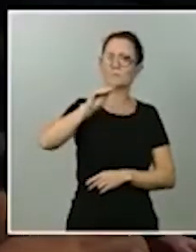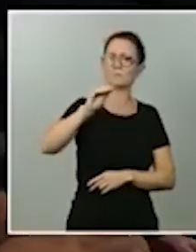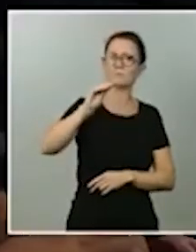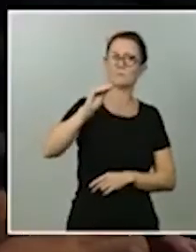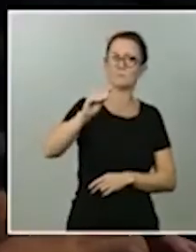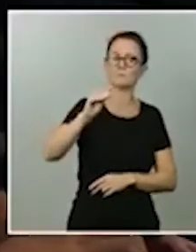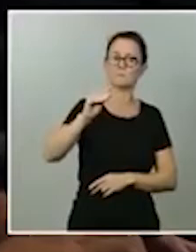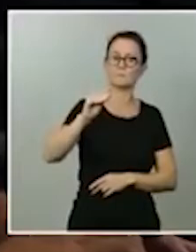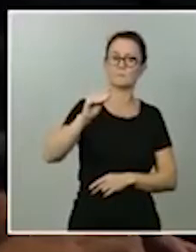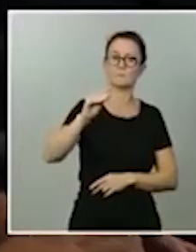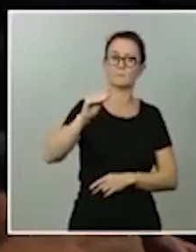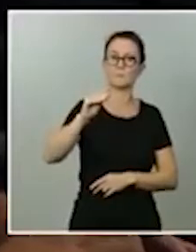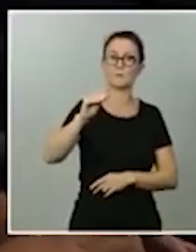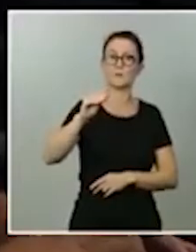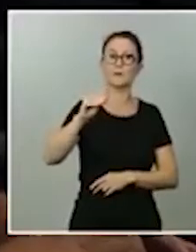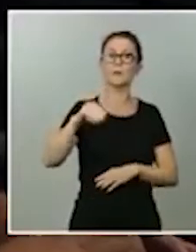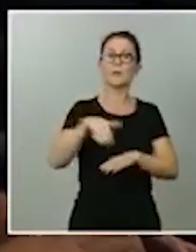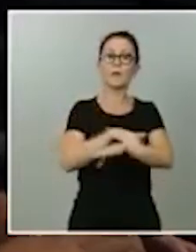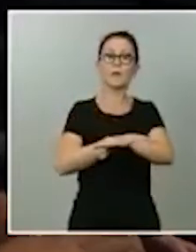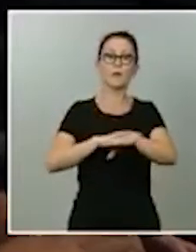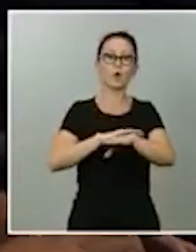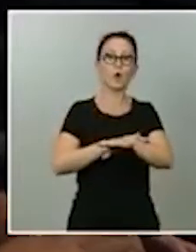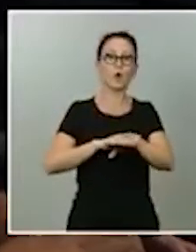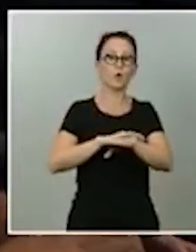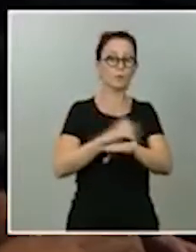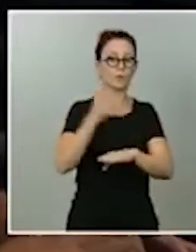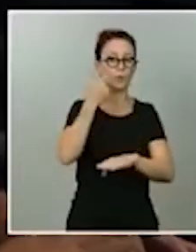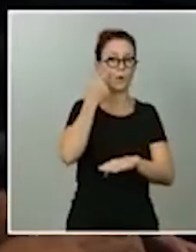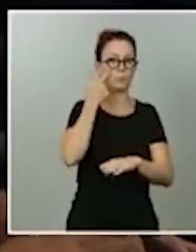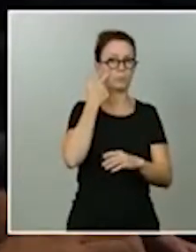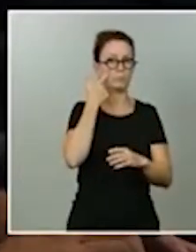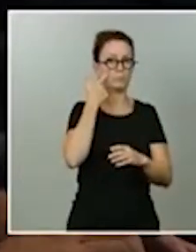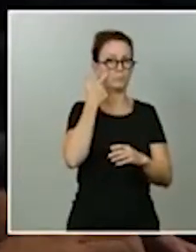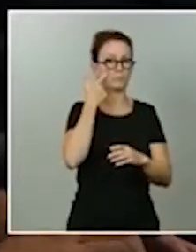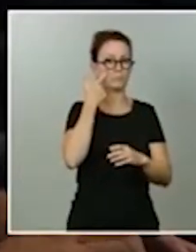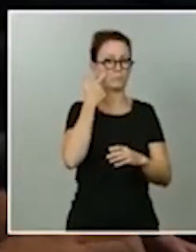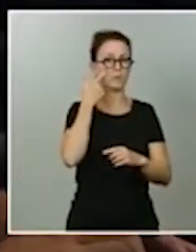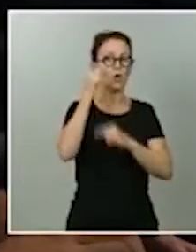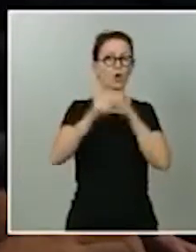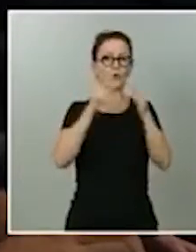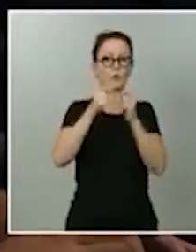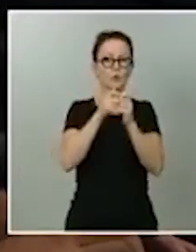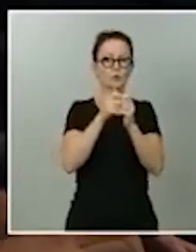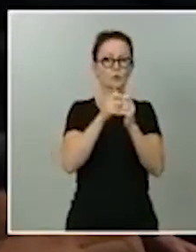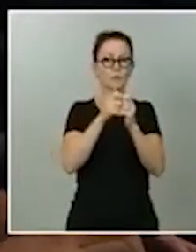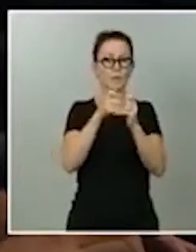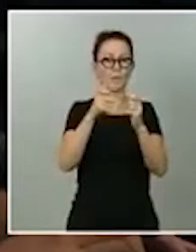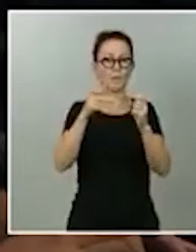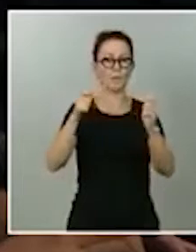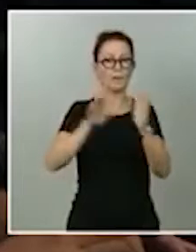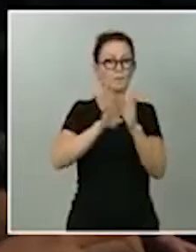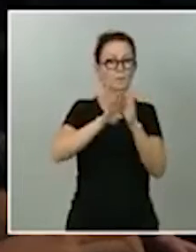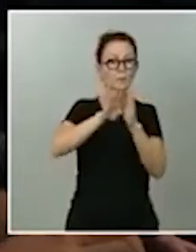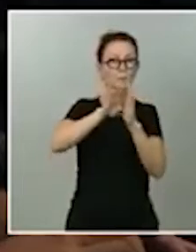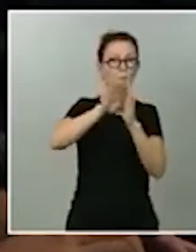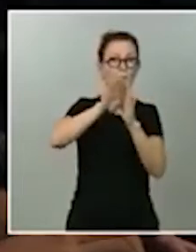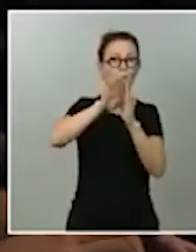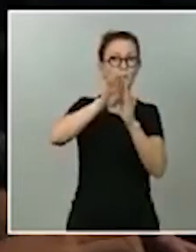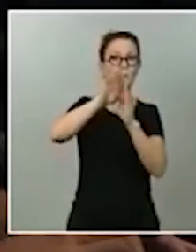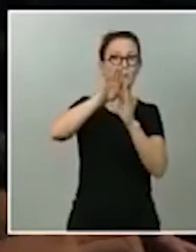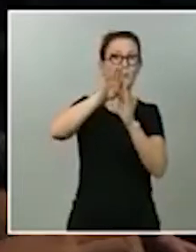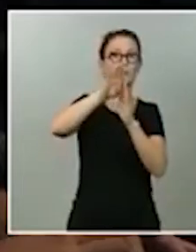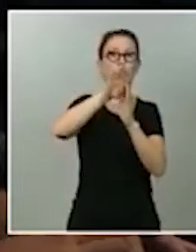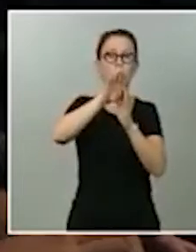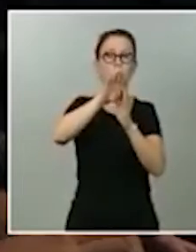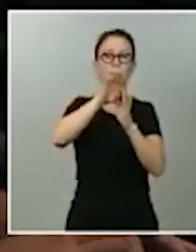causas que han llevado a que la curva de contagios haya repuntado hasta unos niveles que no se esperaban hasta bien hasta bien entrado el otoño